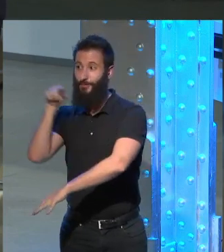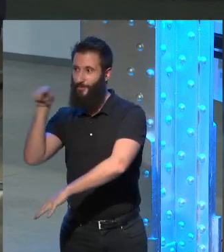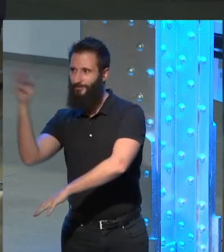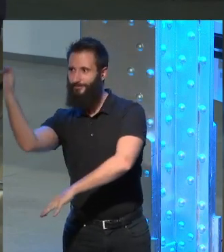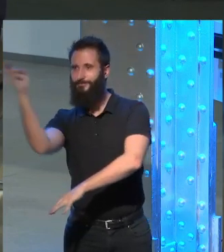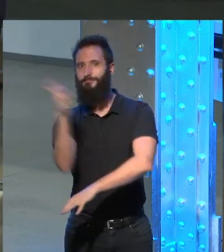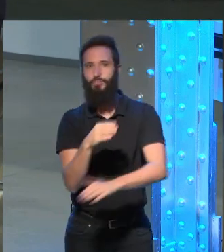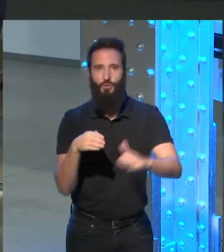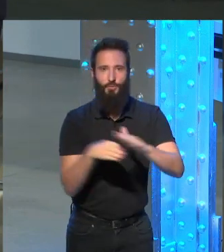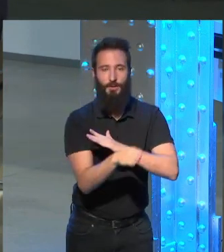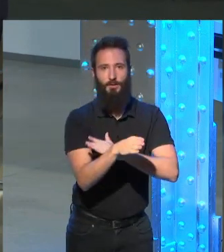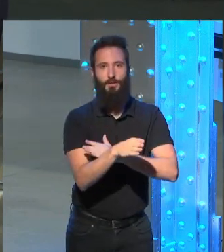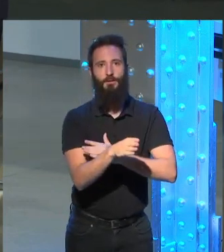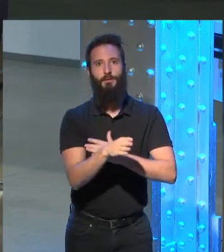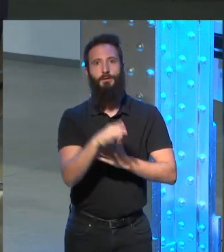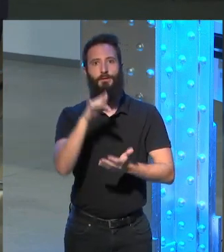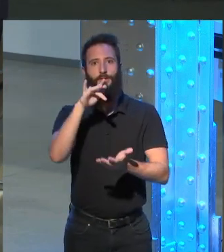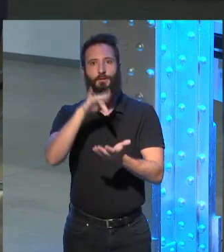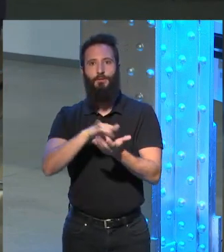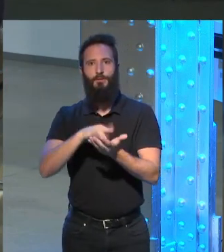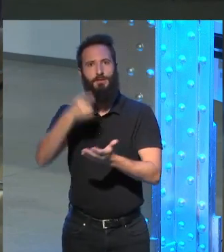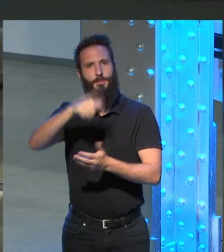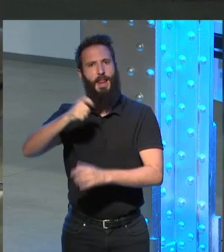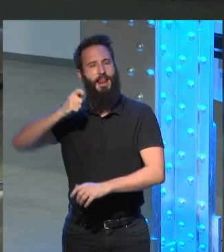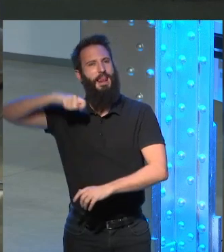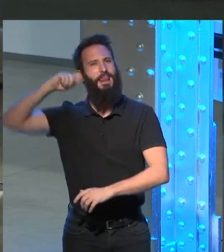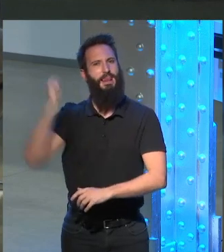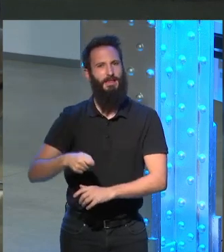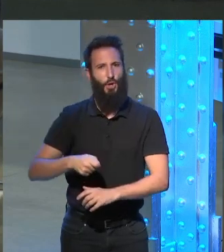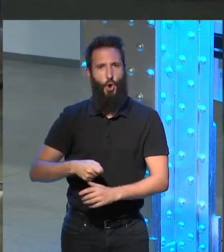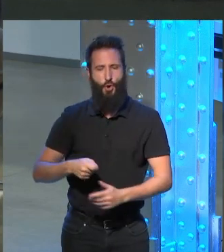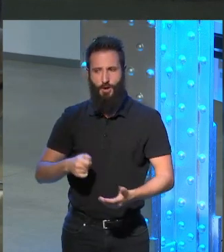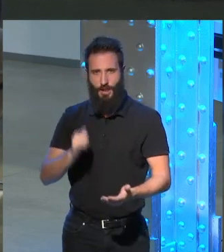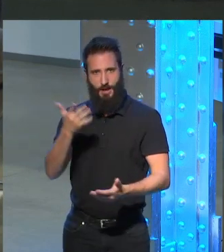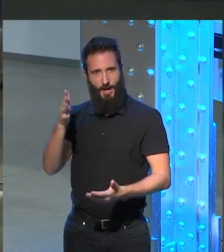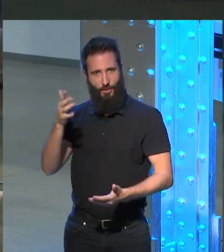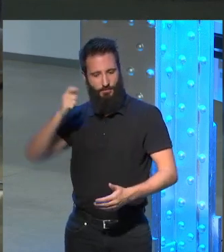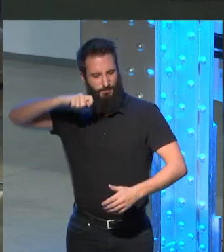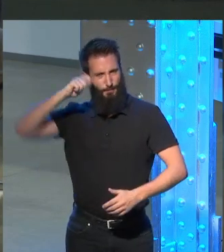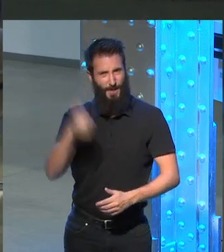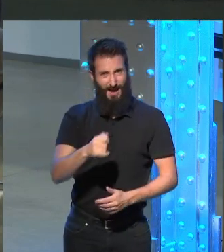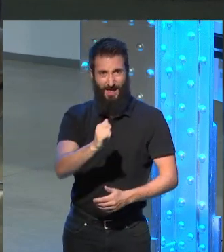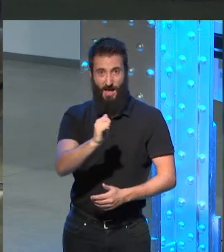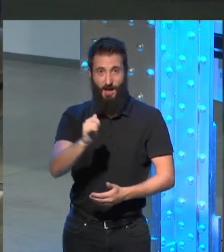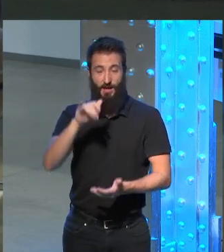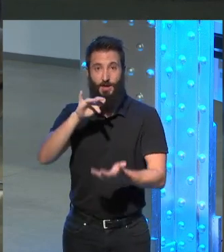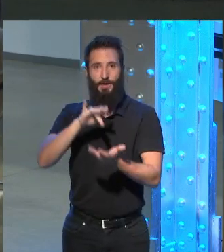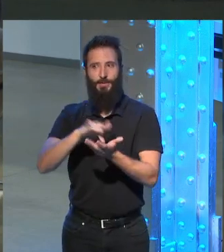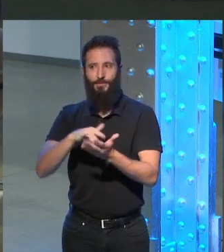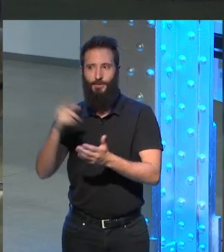y que usted tenía un fuete un látigo en la mano y que se acercó